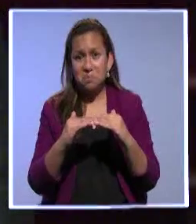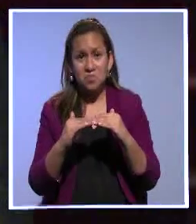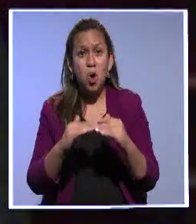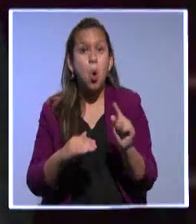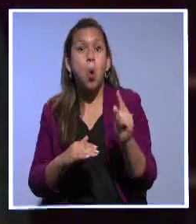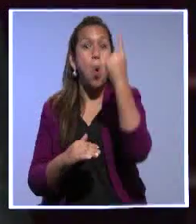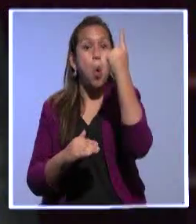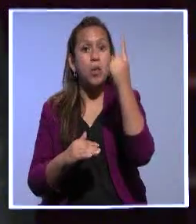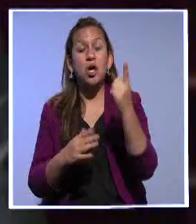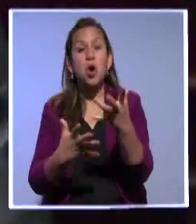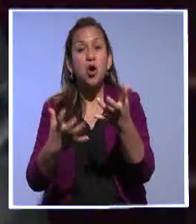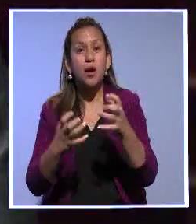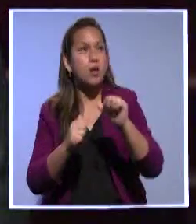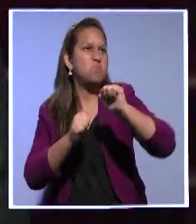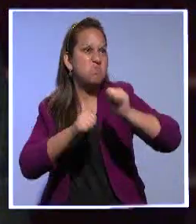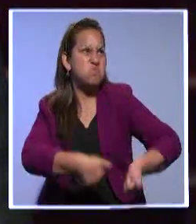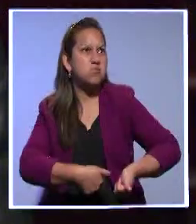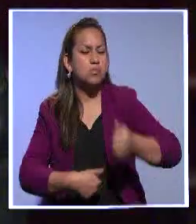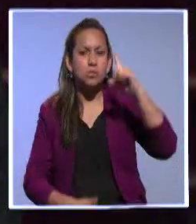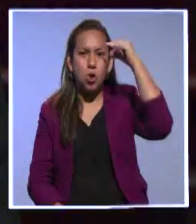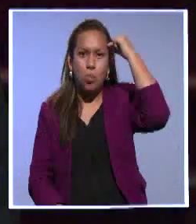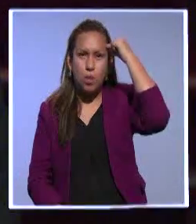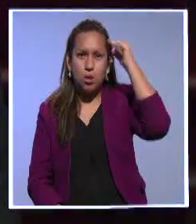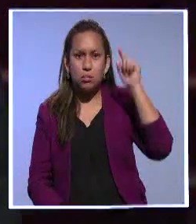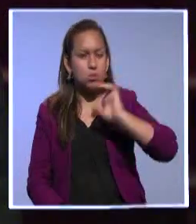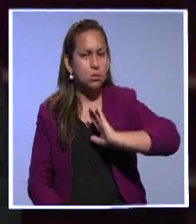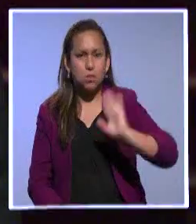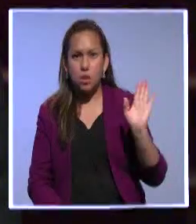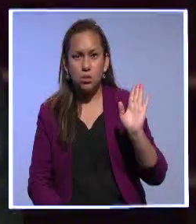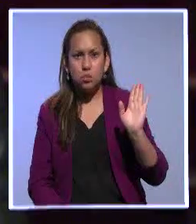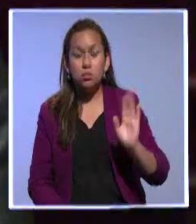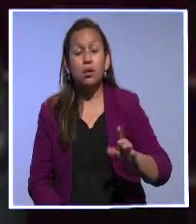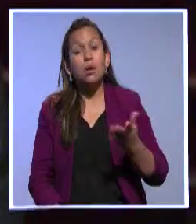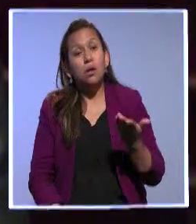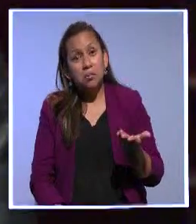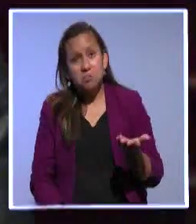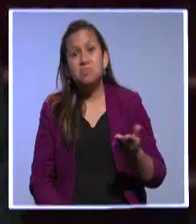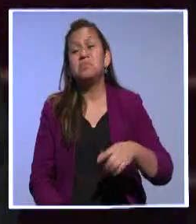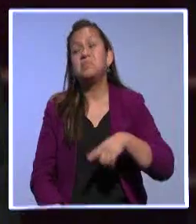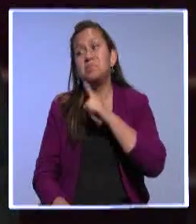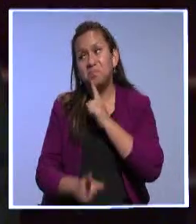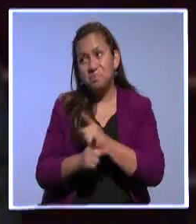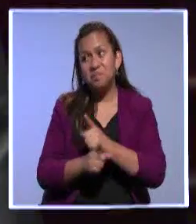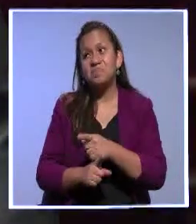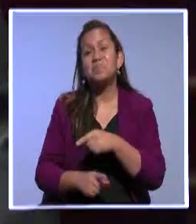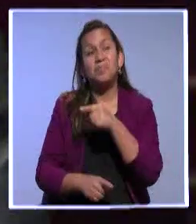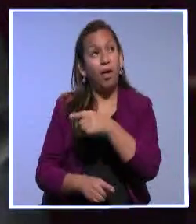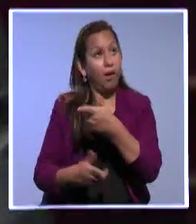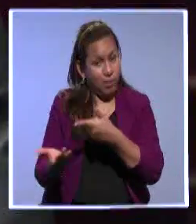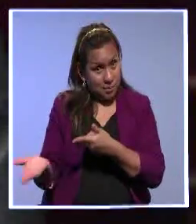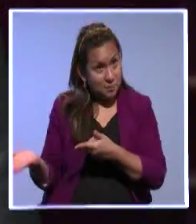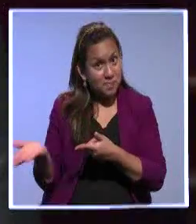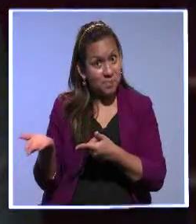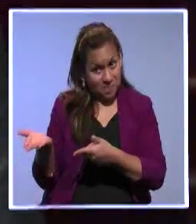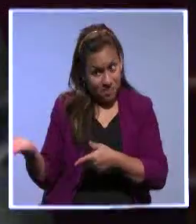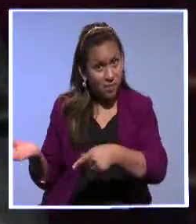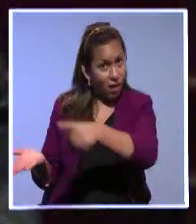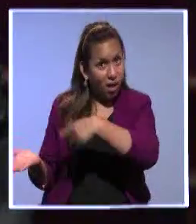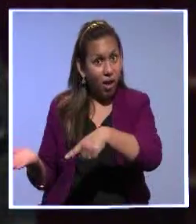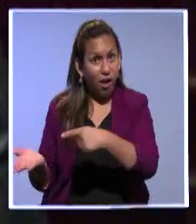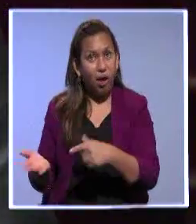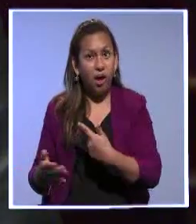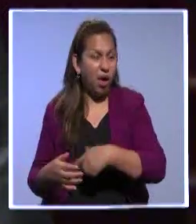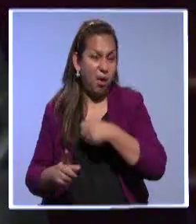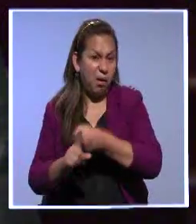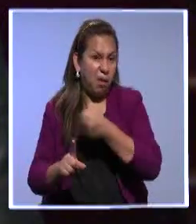nuestra propuesta política lo que tiene que hacer es reafirmar el trabajo que se ha venido realizando y sobre todo tener una postura política, ideológica que